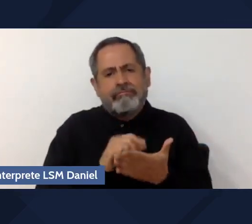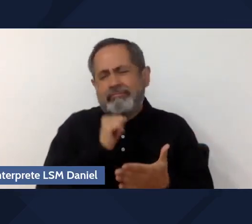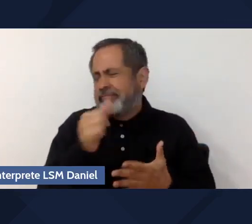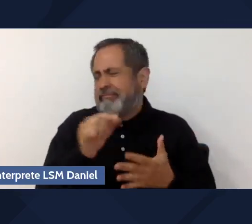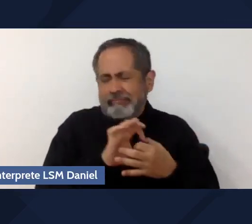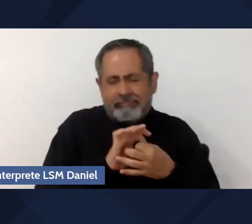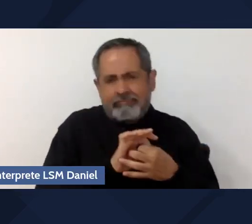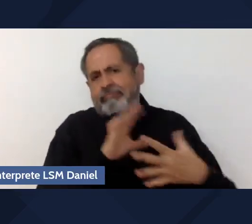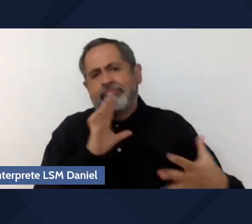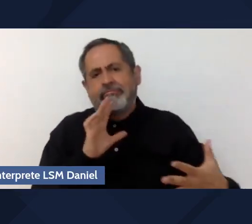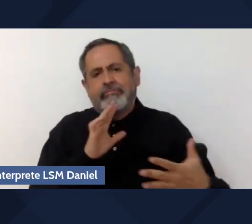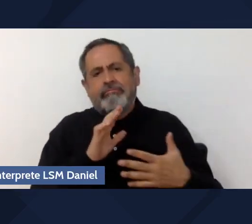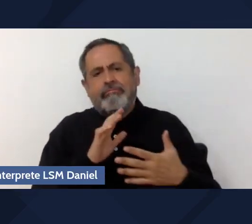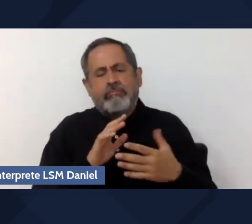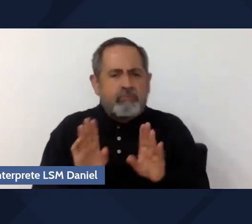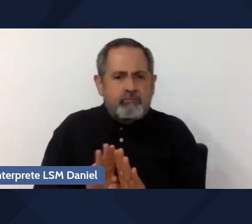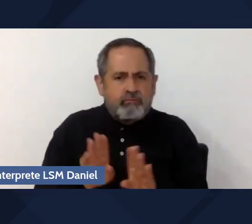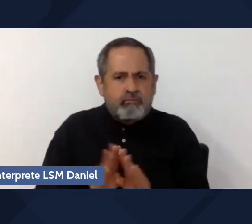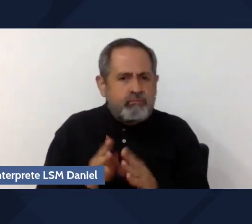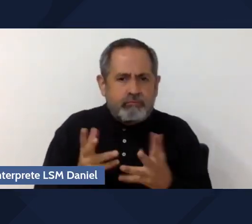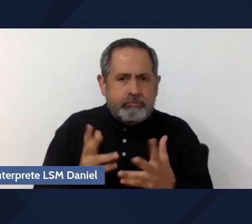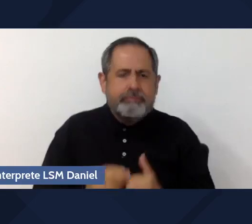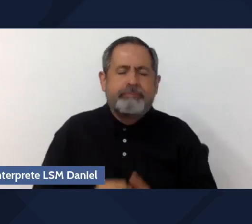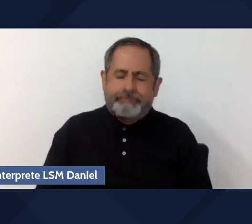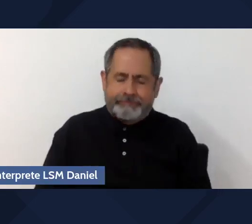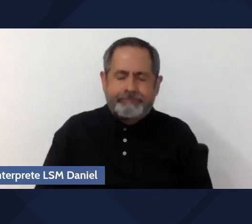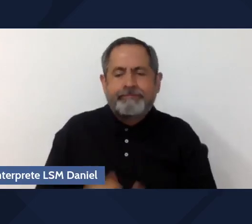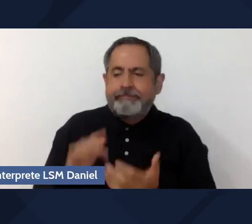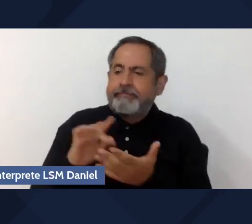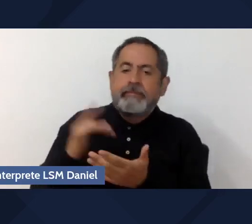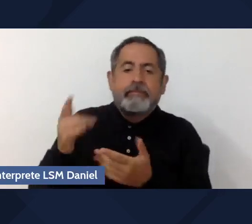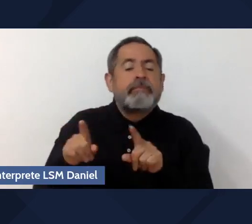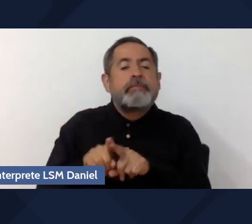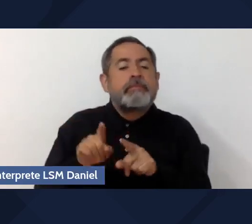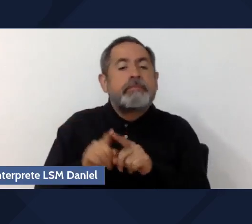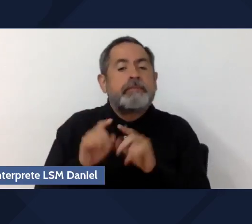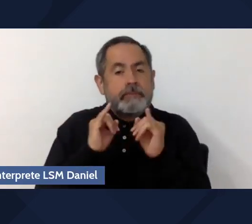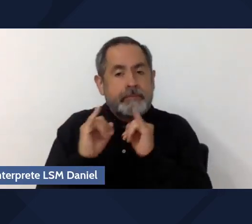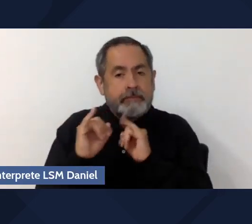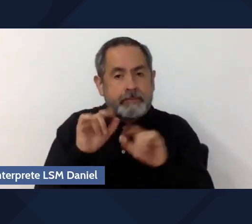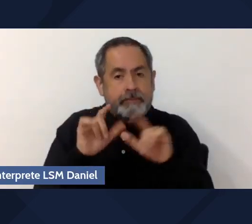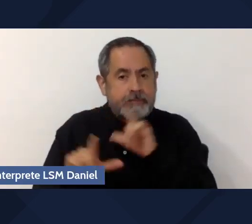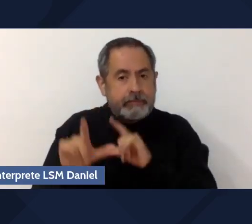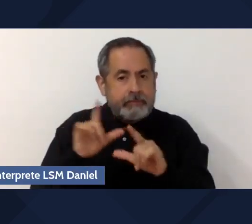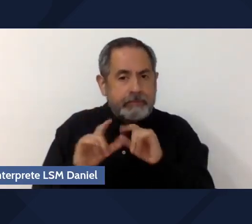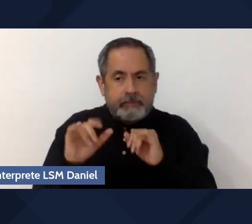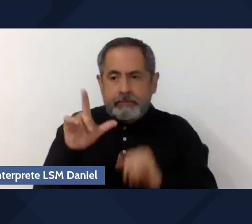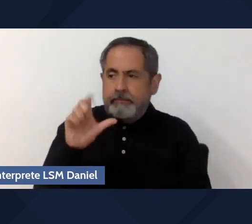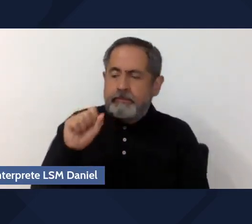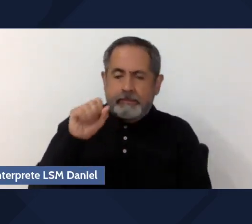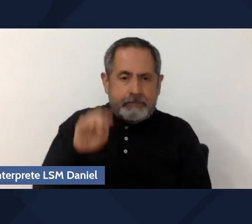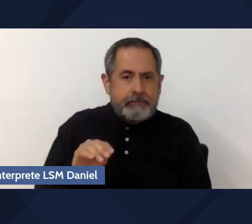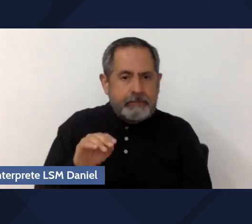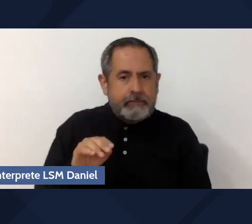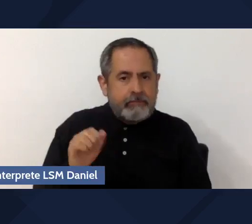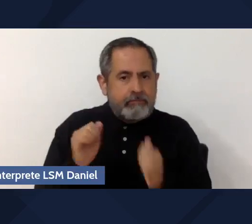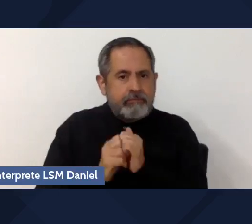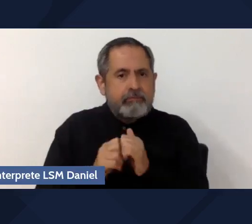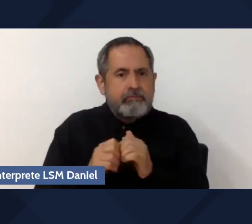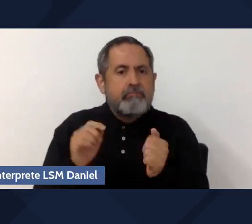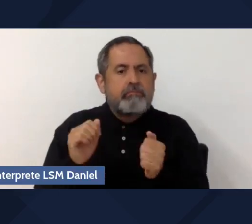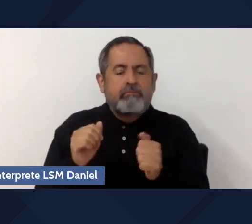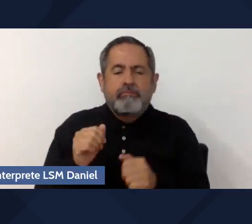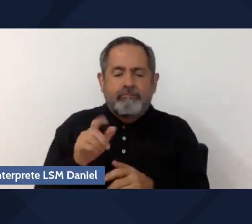De igual forma, agradezco a los intérpretes de lengua de señas mexicanas de esta plática incluyente, que es a